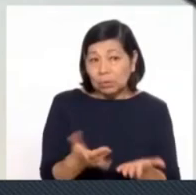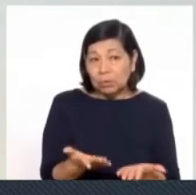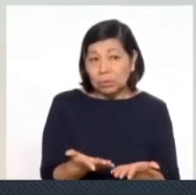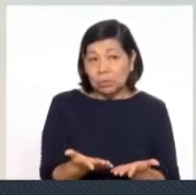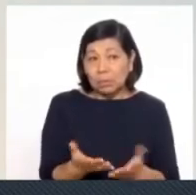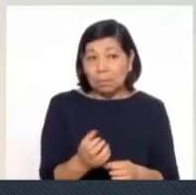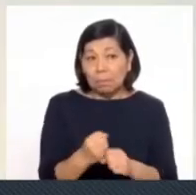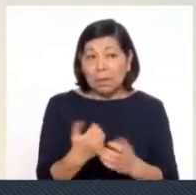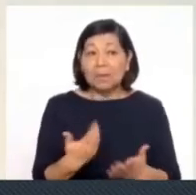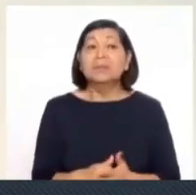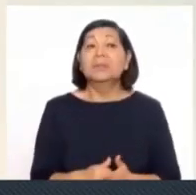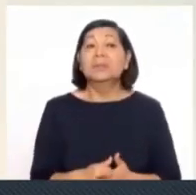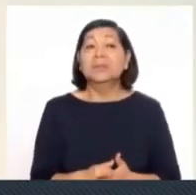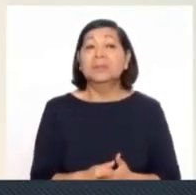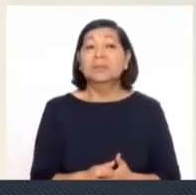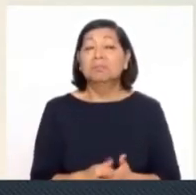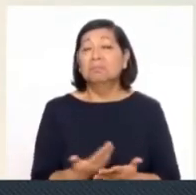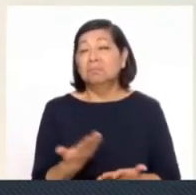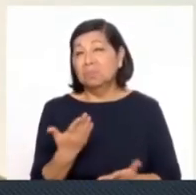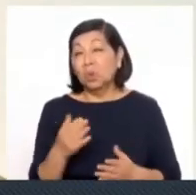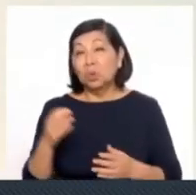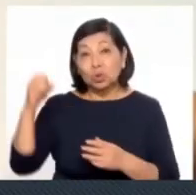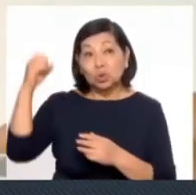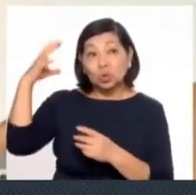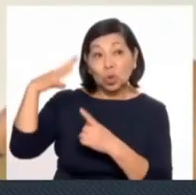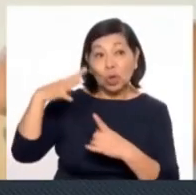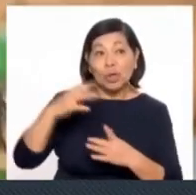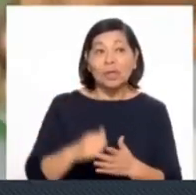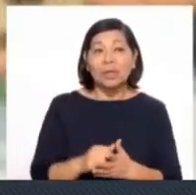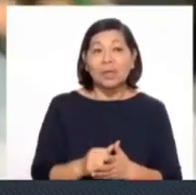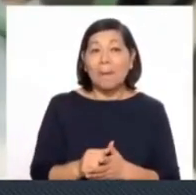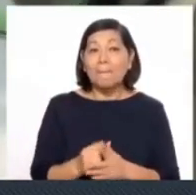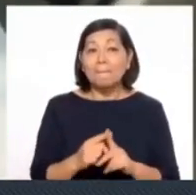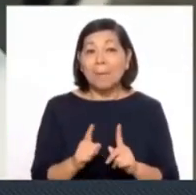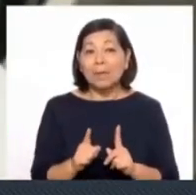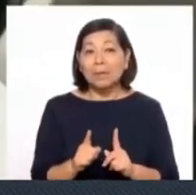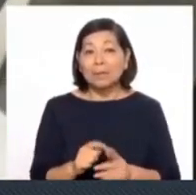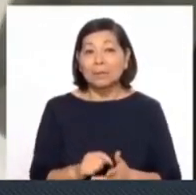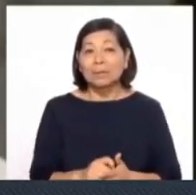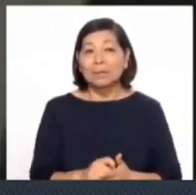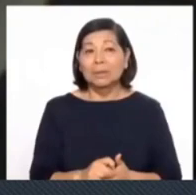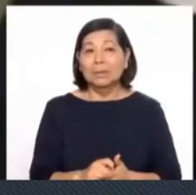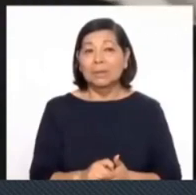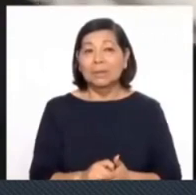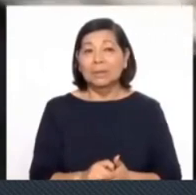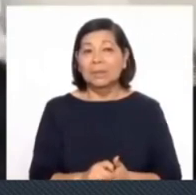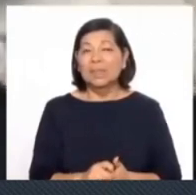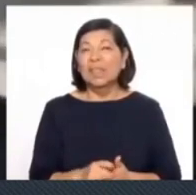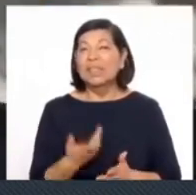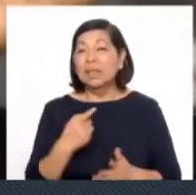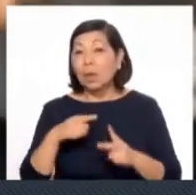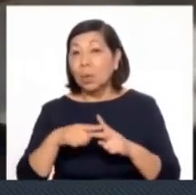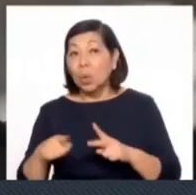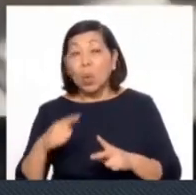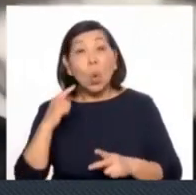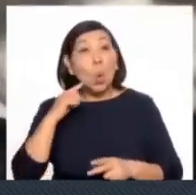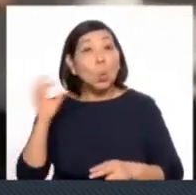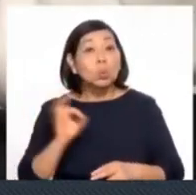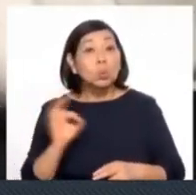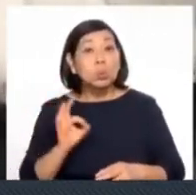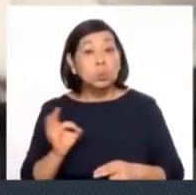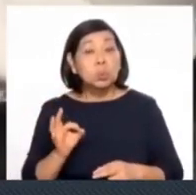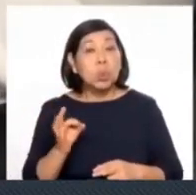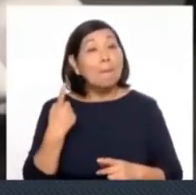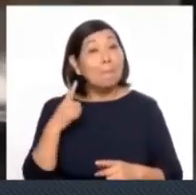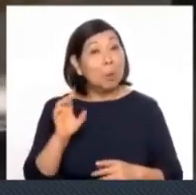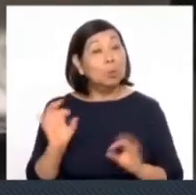autosostenible, ya que tiene un panel solar, y un botón de pánico que sería el que va a mandar también el mensaje de